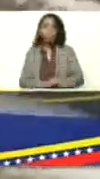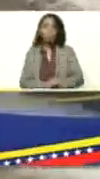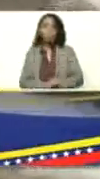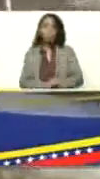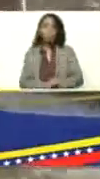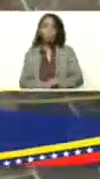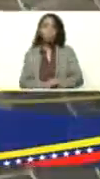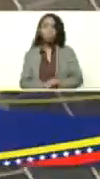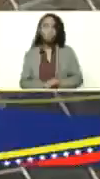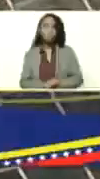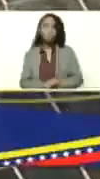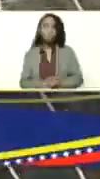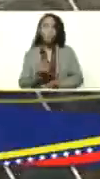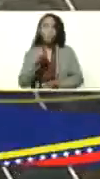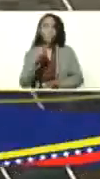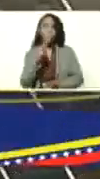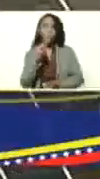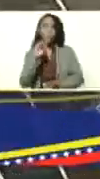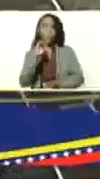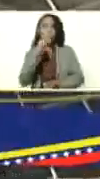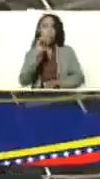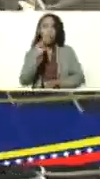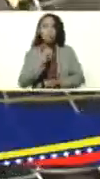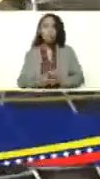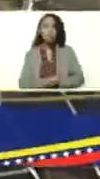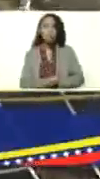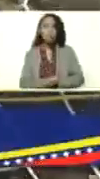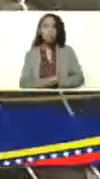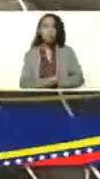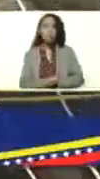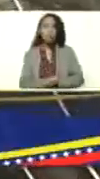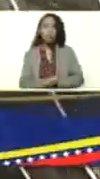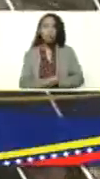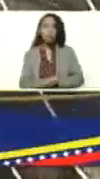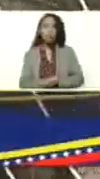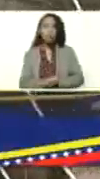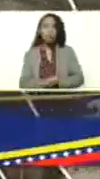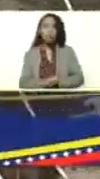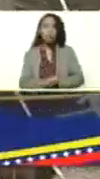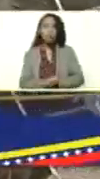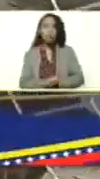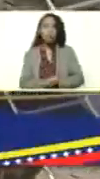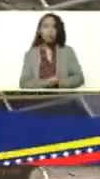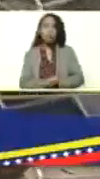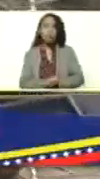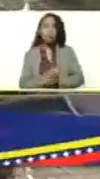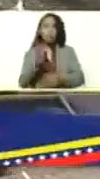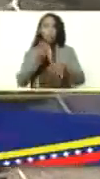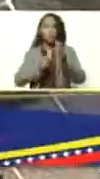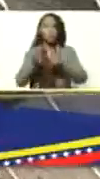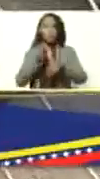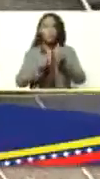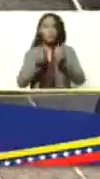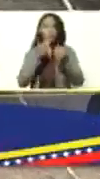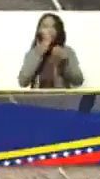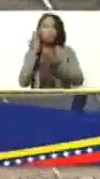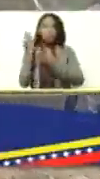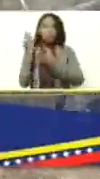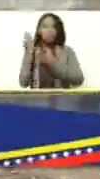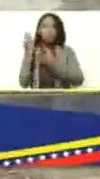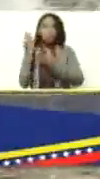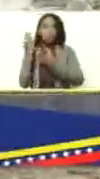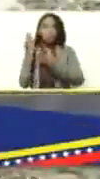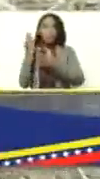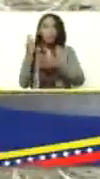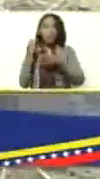De Murcia. Esta es una raza que tiene la bondad de ser lechera, ¿ok? Es una raza